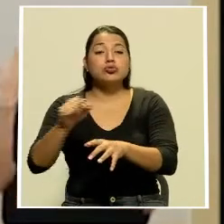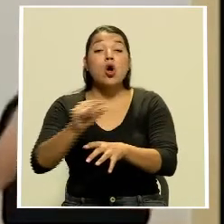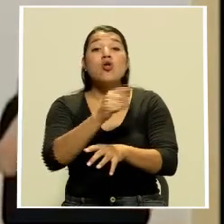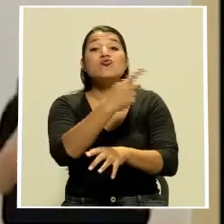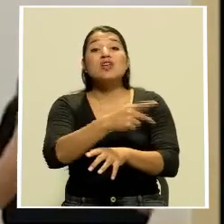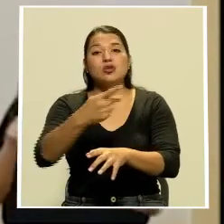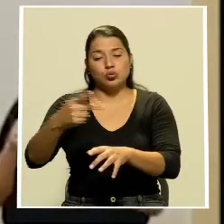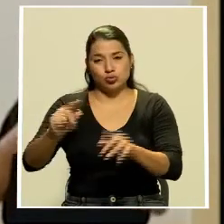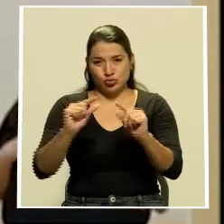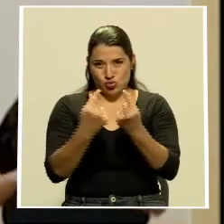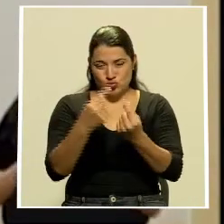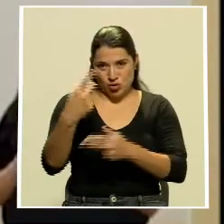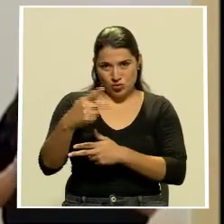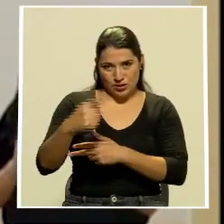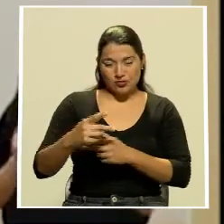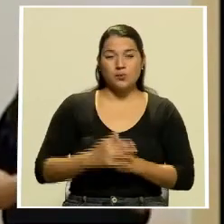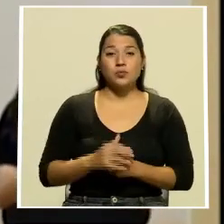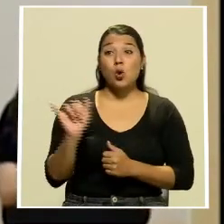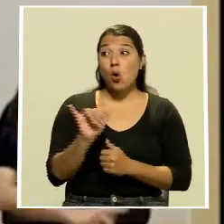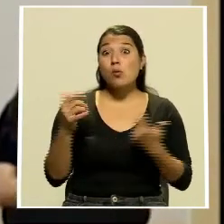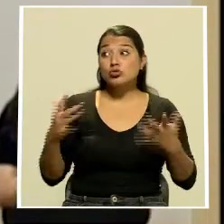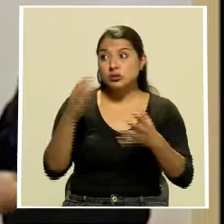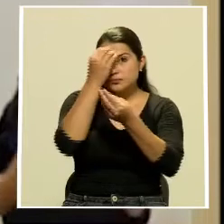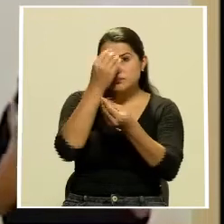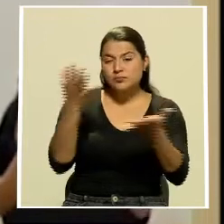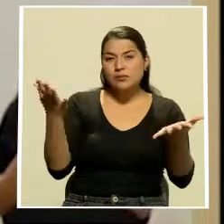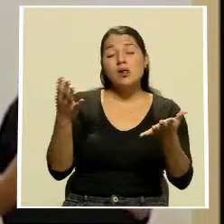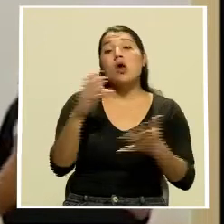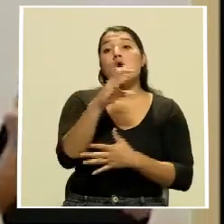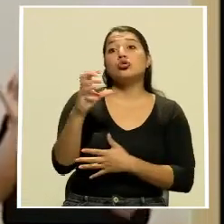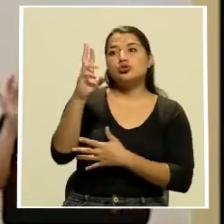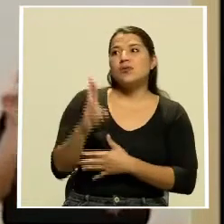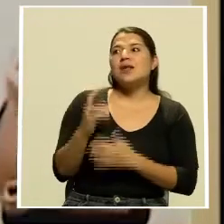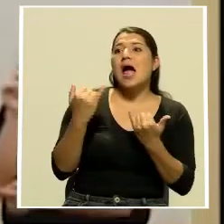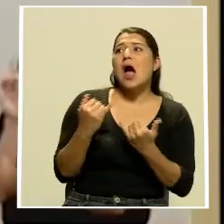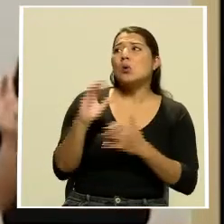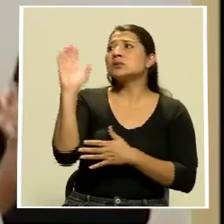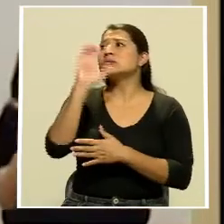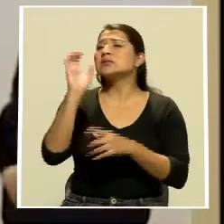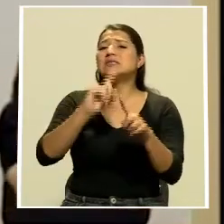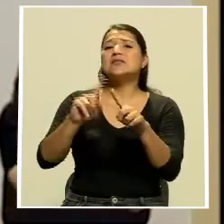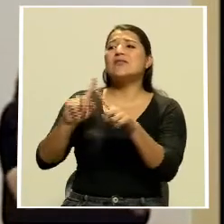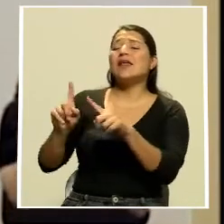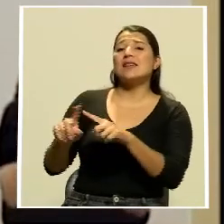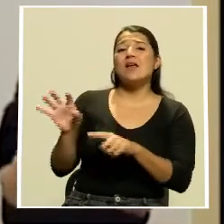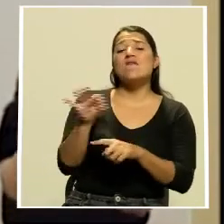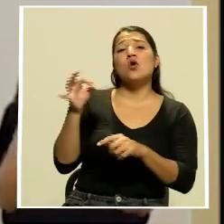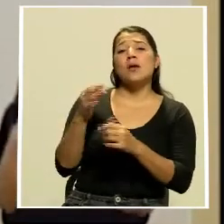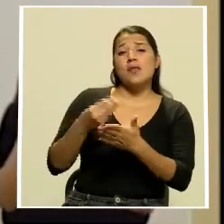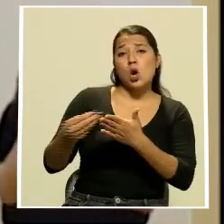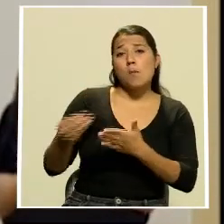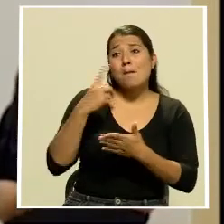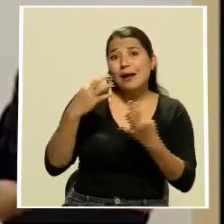el país está apostando por más de un mecanismo de compra con el fin de disminuir el riesgo